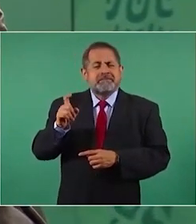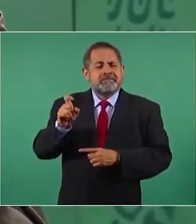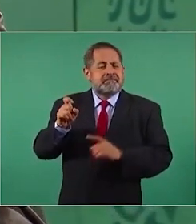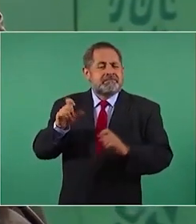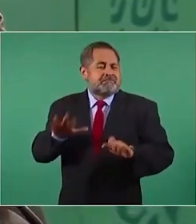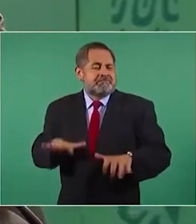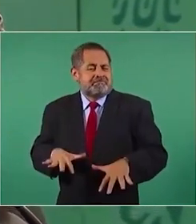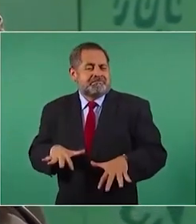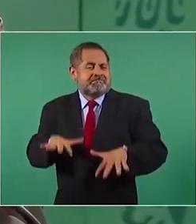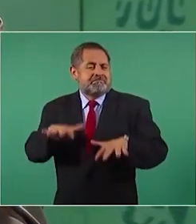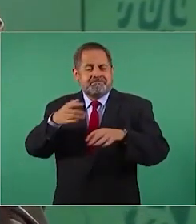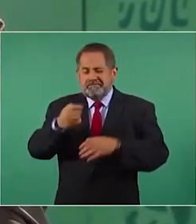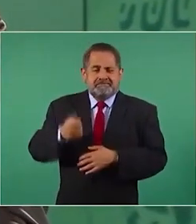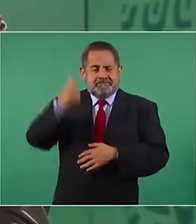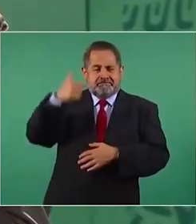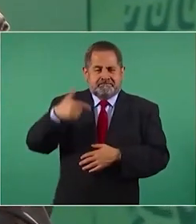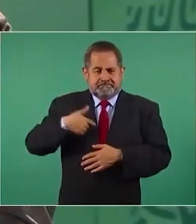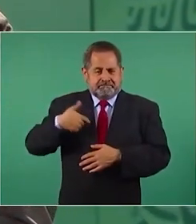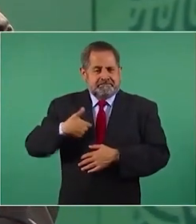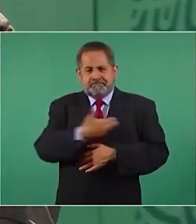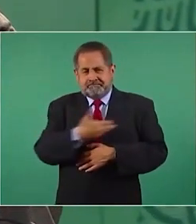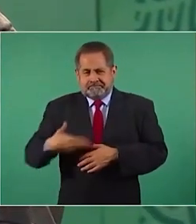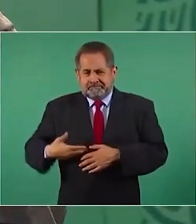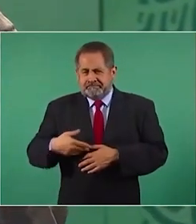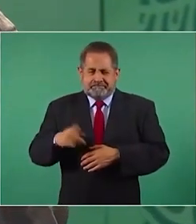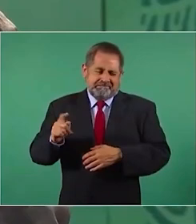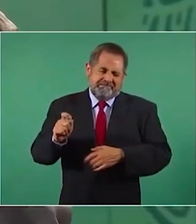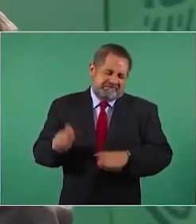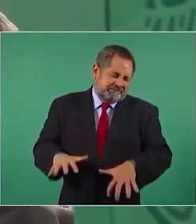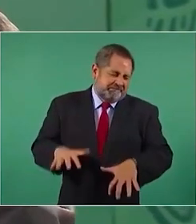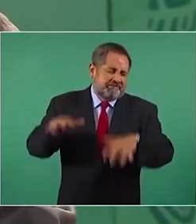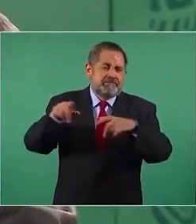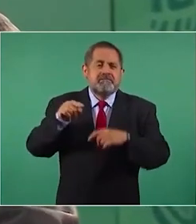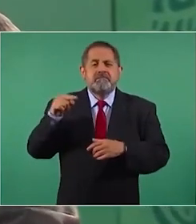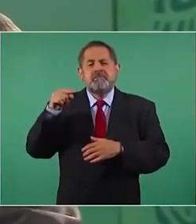huracán que enfrentamos en las costas de Nayarit,